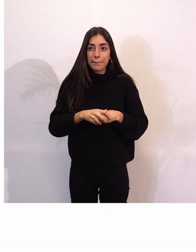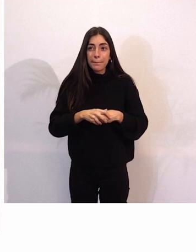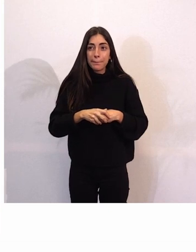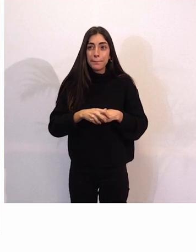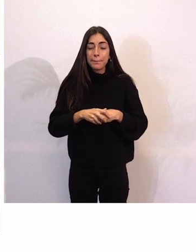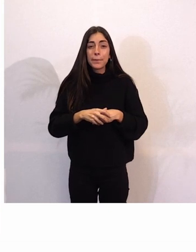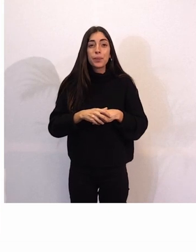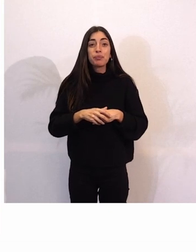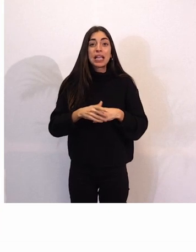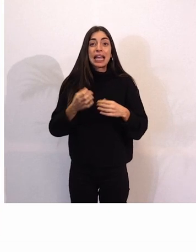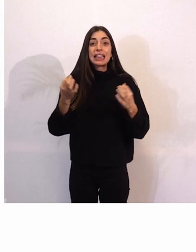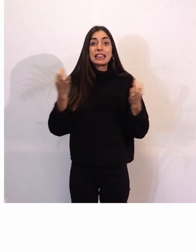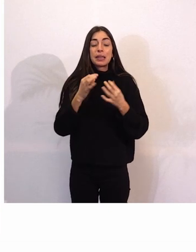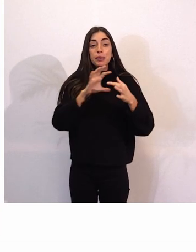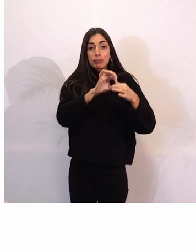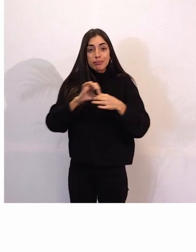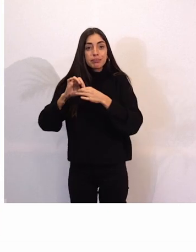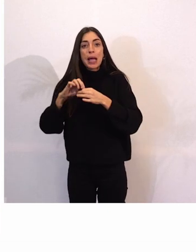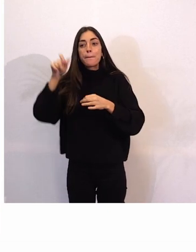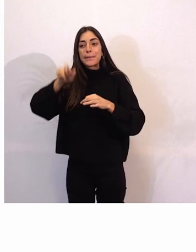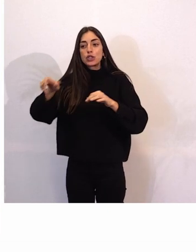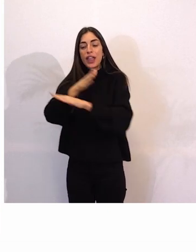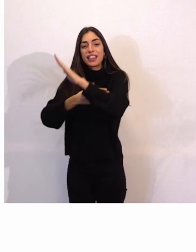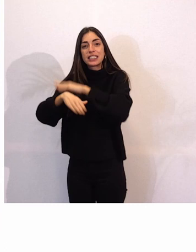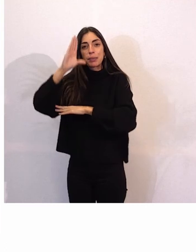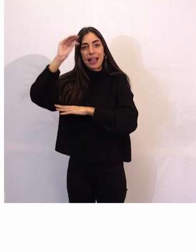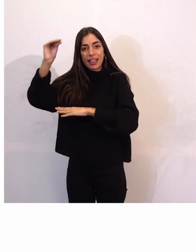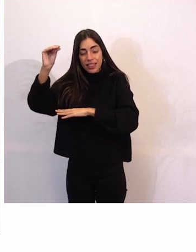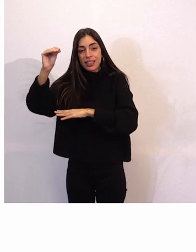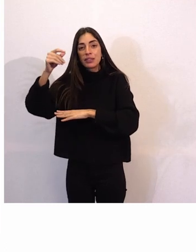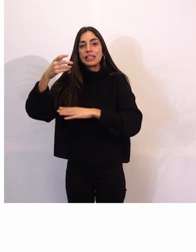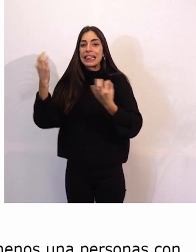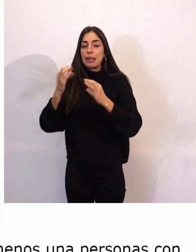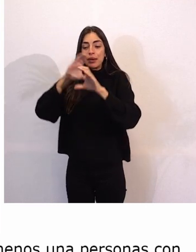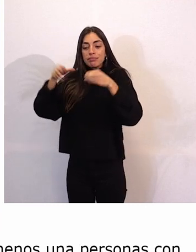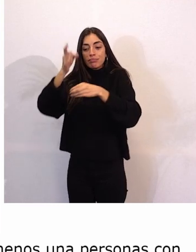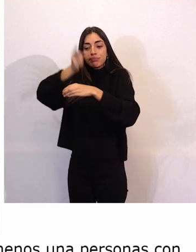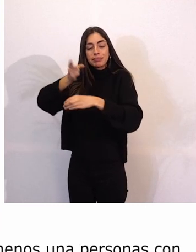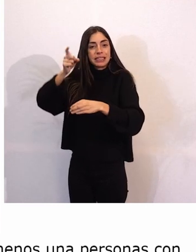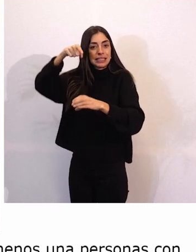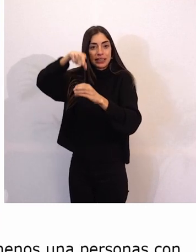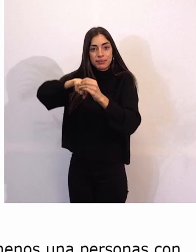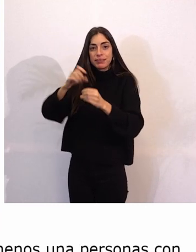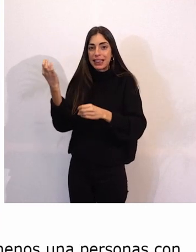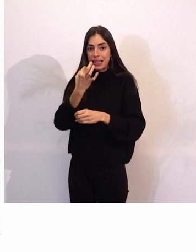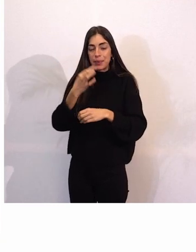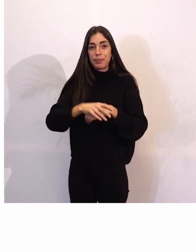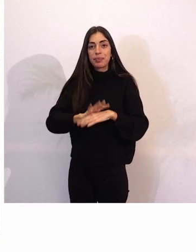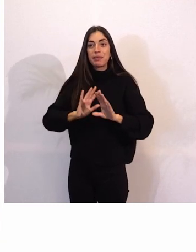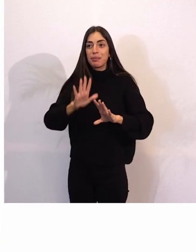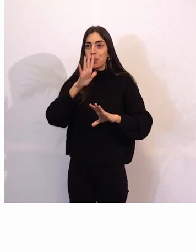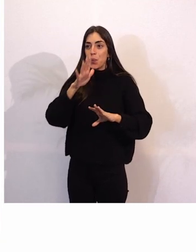haber al menos una persona con discapacidad en Junta Directiva. Porque creo que